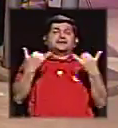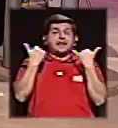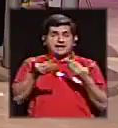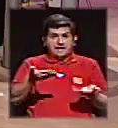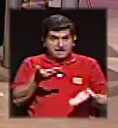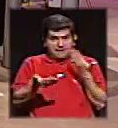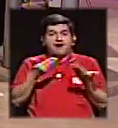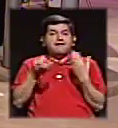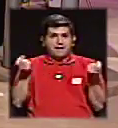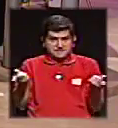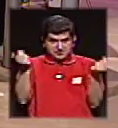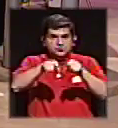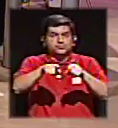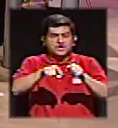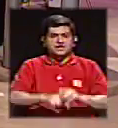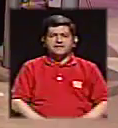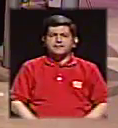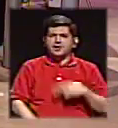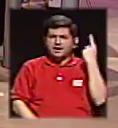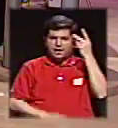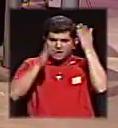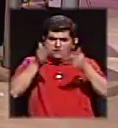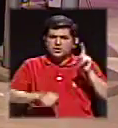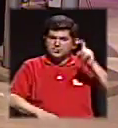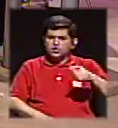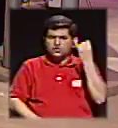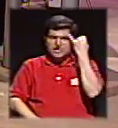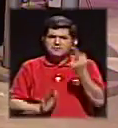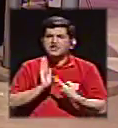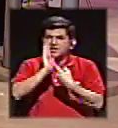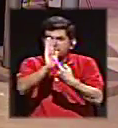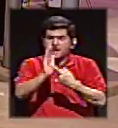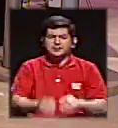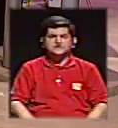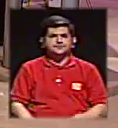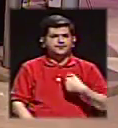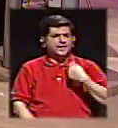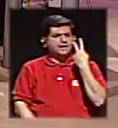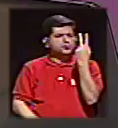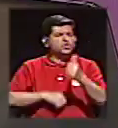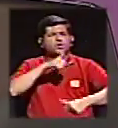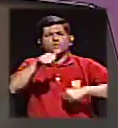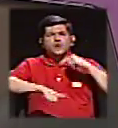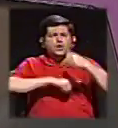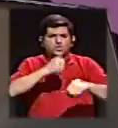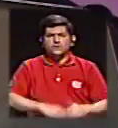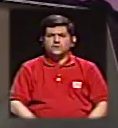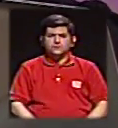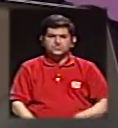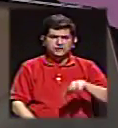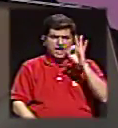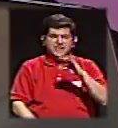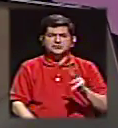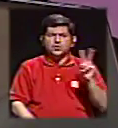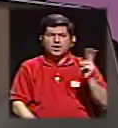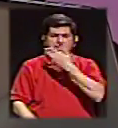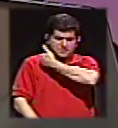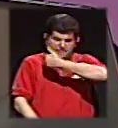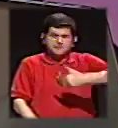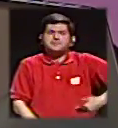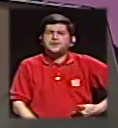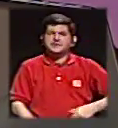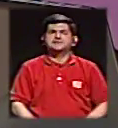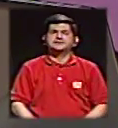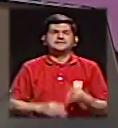cerca del estreno. Para los políticos presentar ideas y que entonces... veo un esfuerzo en el nombramiento de los vicepresidentes